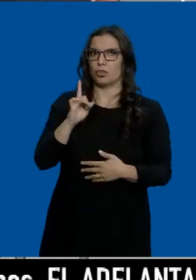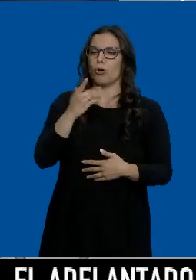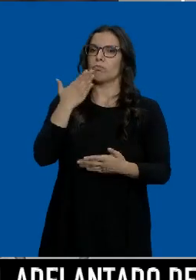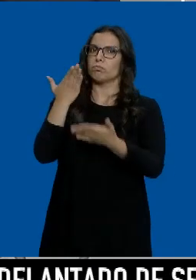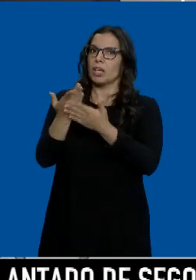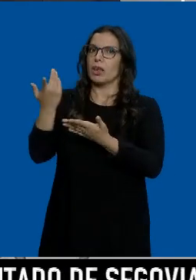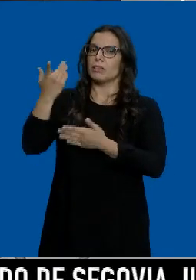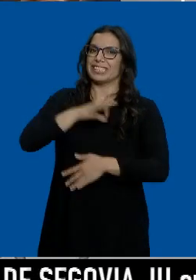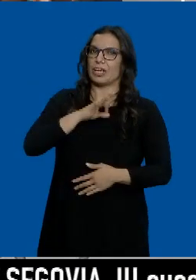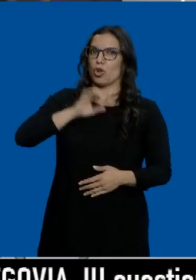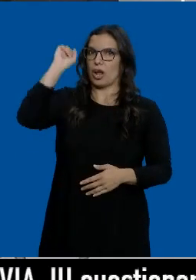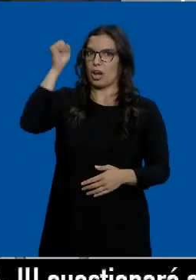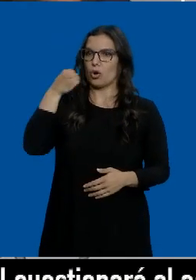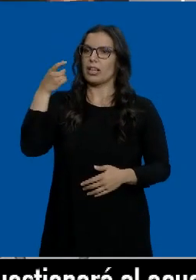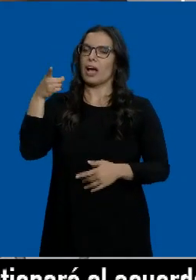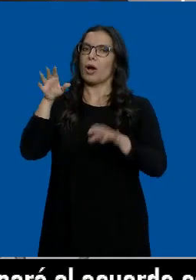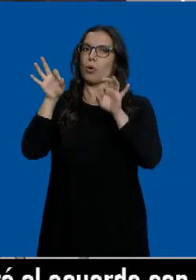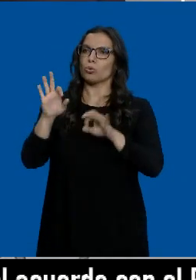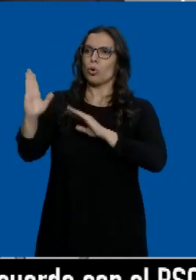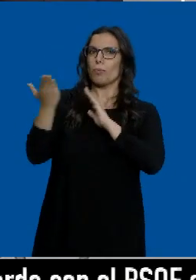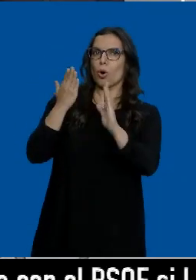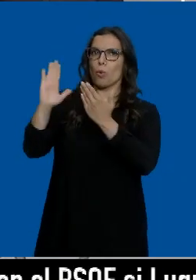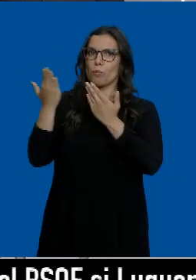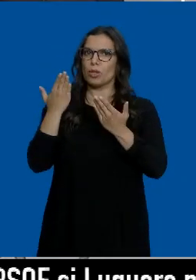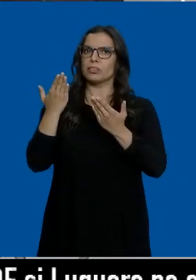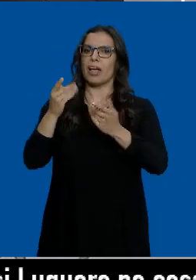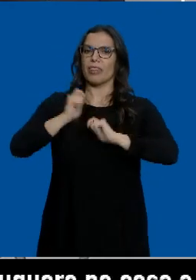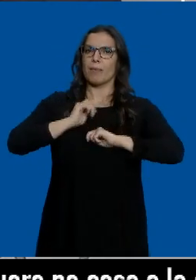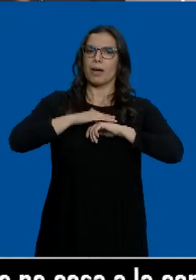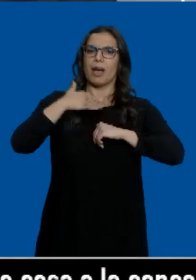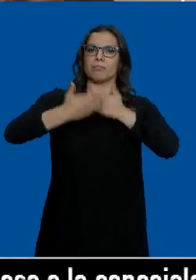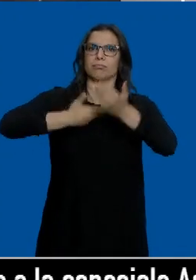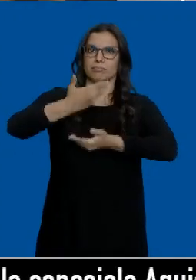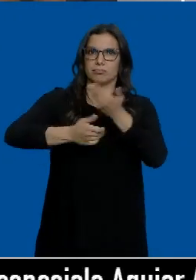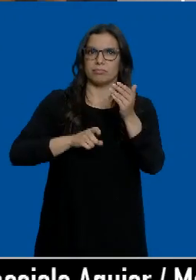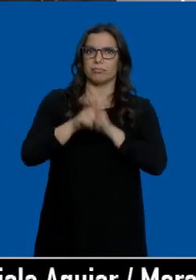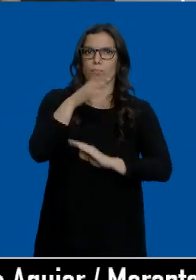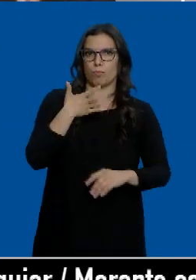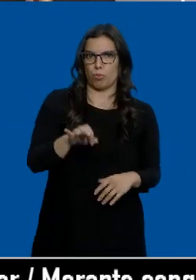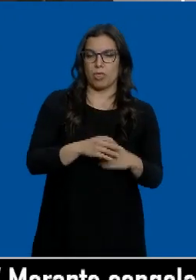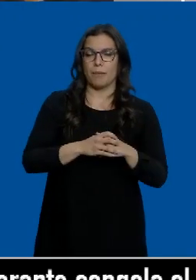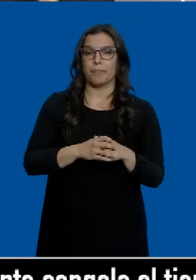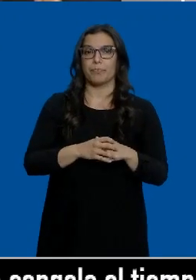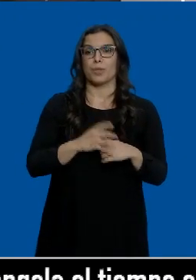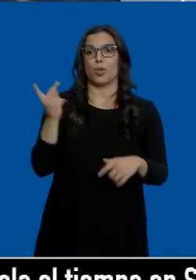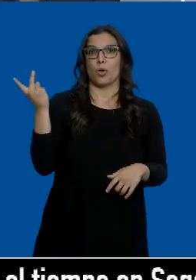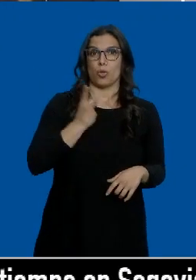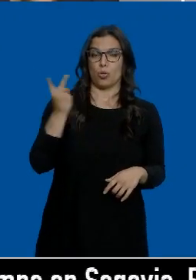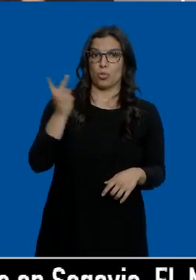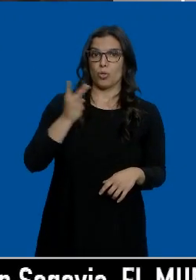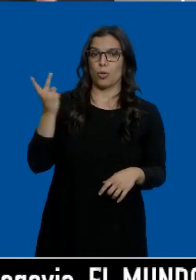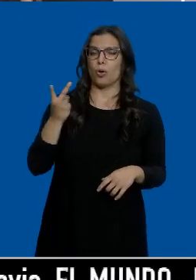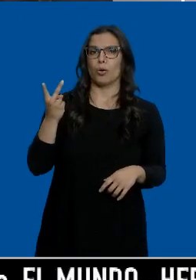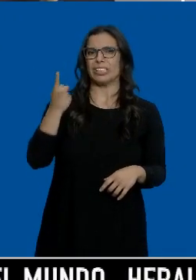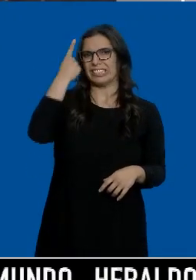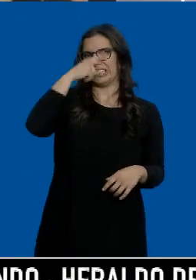Aragonés justamente a viabilizar propuestas que permitan avanzar. Ambos componentes de este diálogo somos